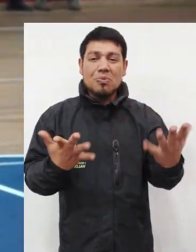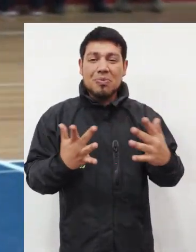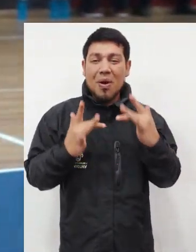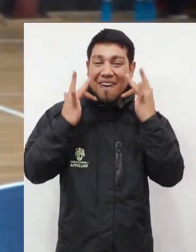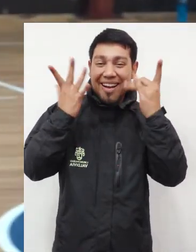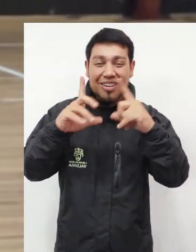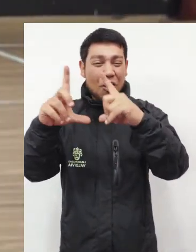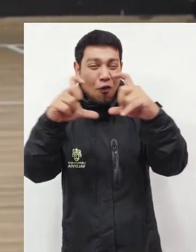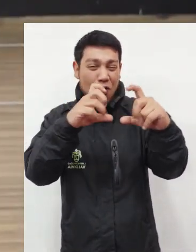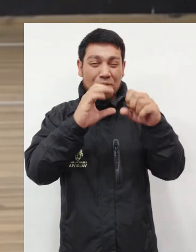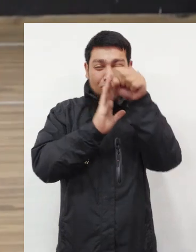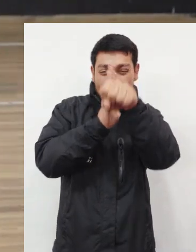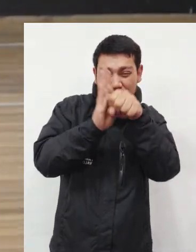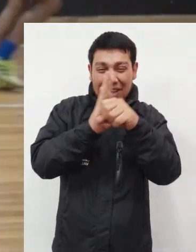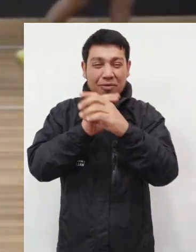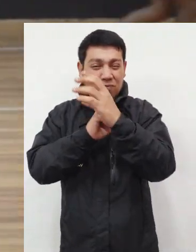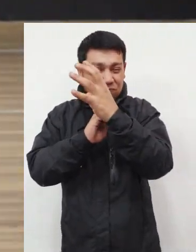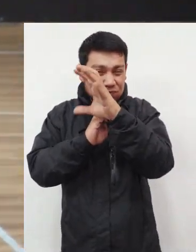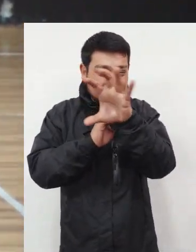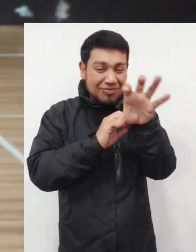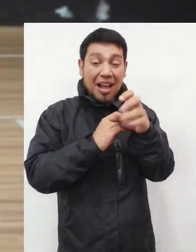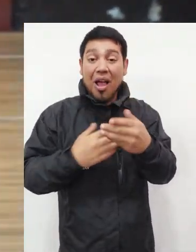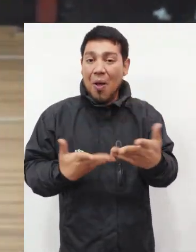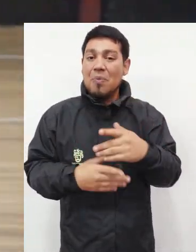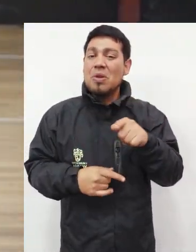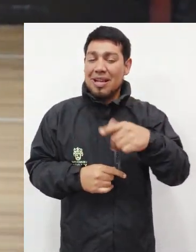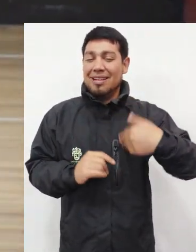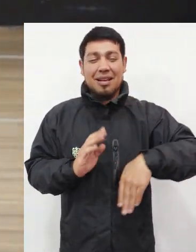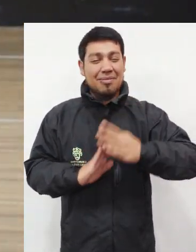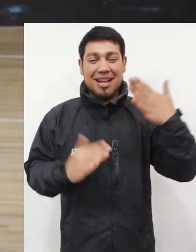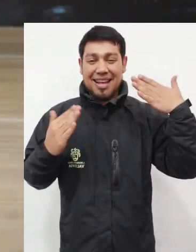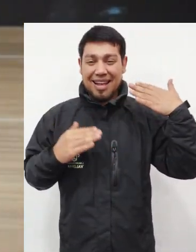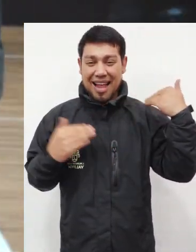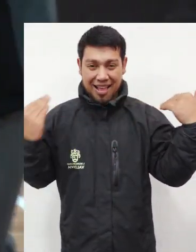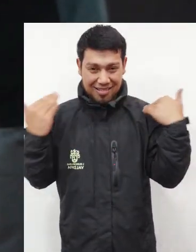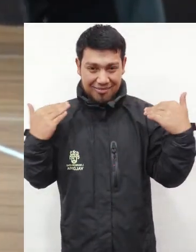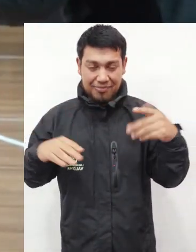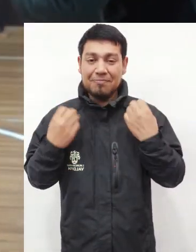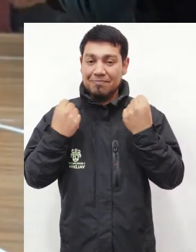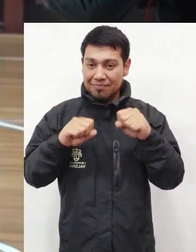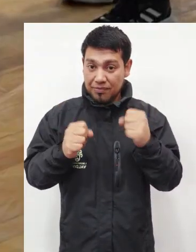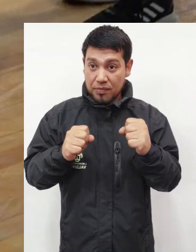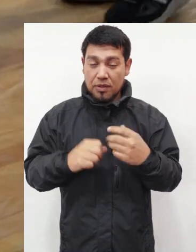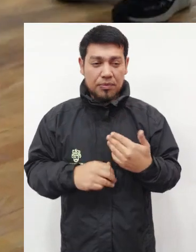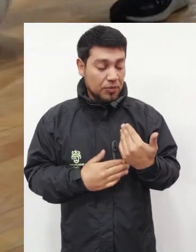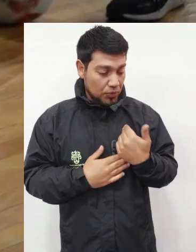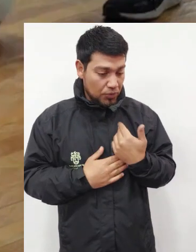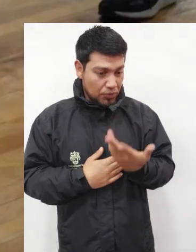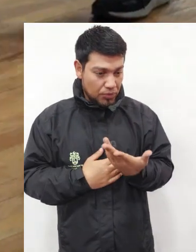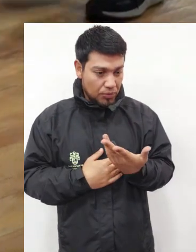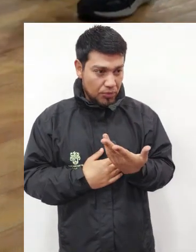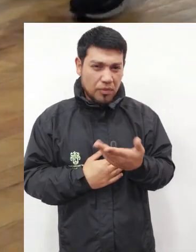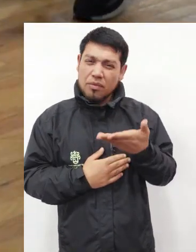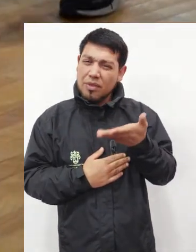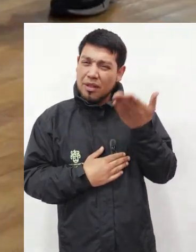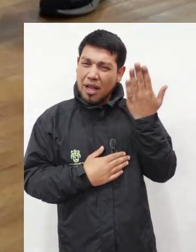graban un poco, sacan fotos, la pasan bien y hacemos un poquito de actividad física, que es lo más importante. También tuve la